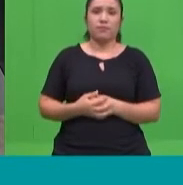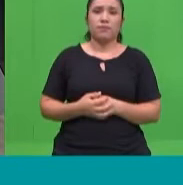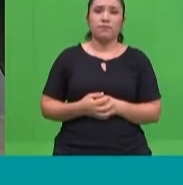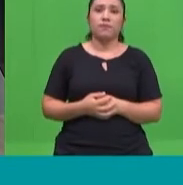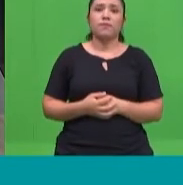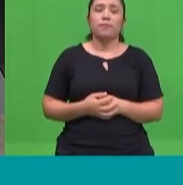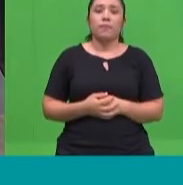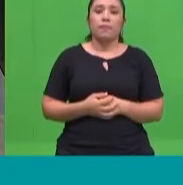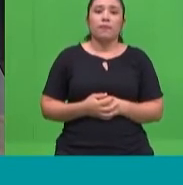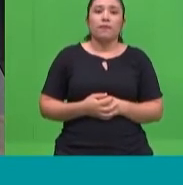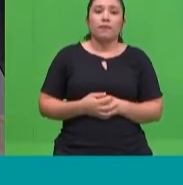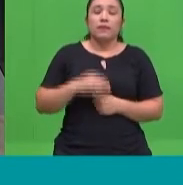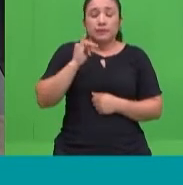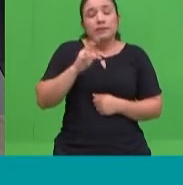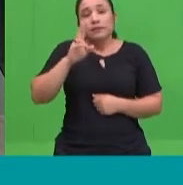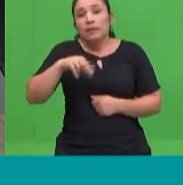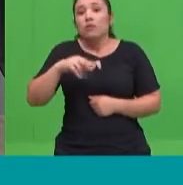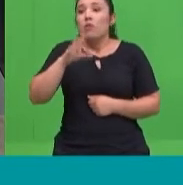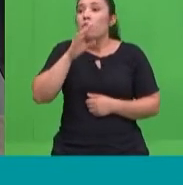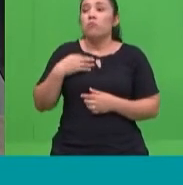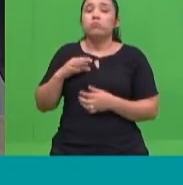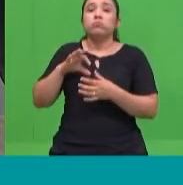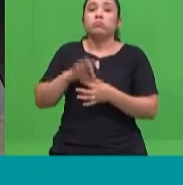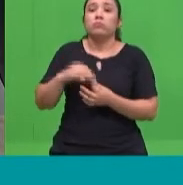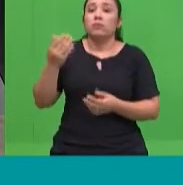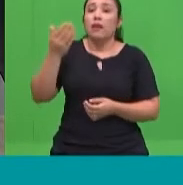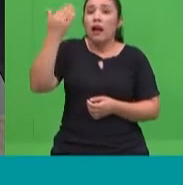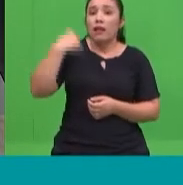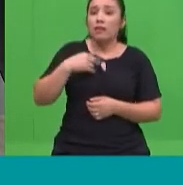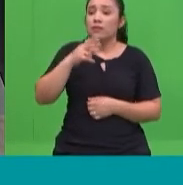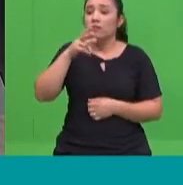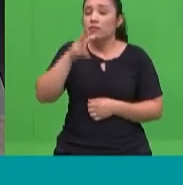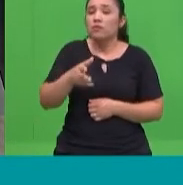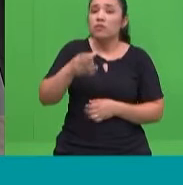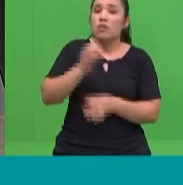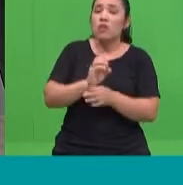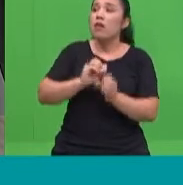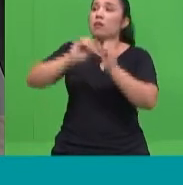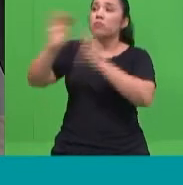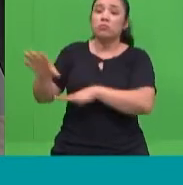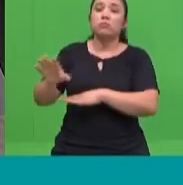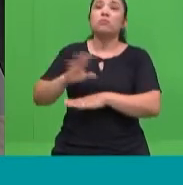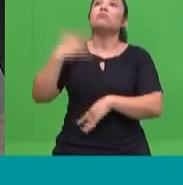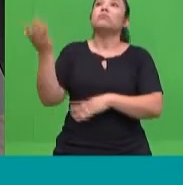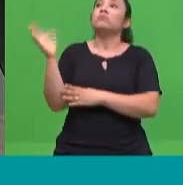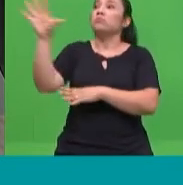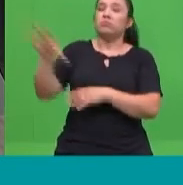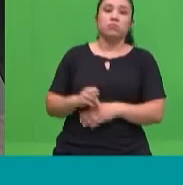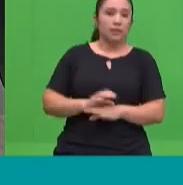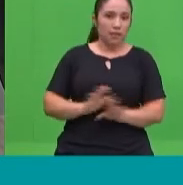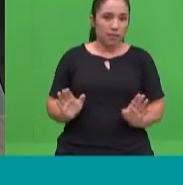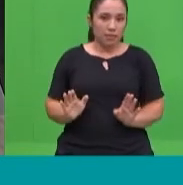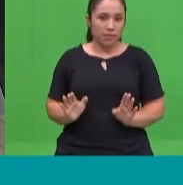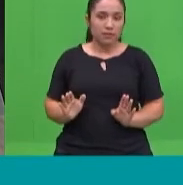vayan a la mañana o vayan a la tarde a la institución educativa, luego los acompañamos, pero hoy están en casa. ¿Y cuál sería